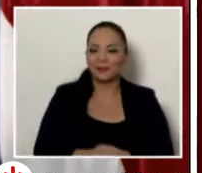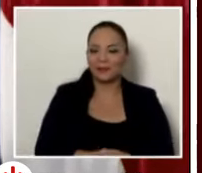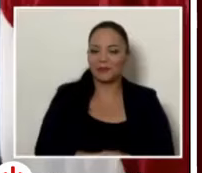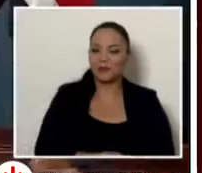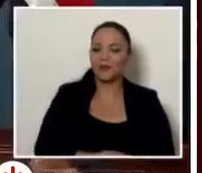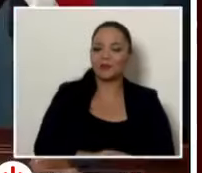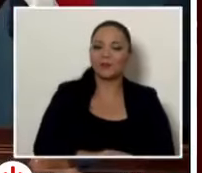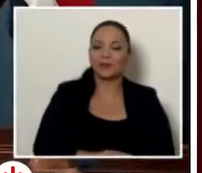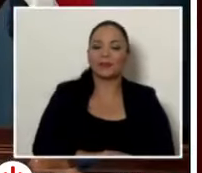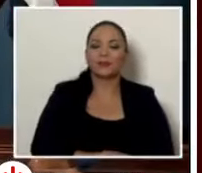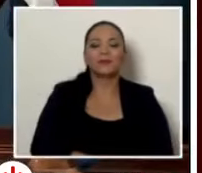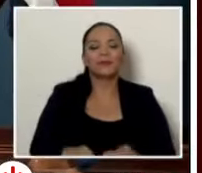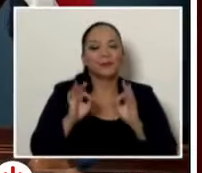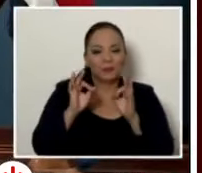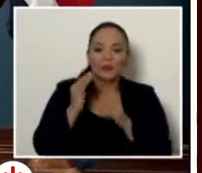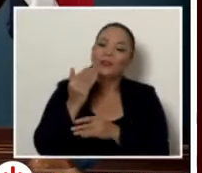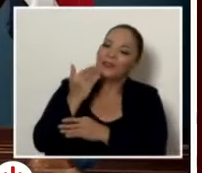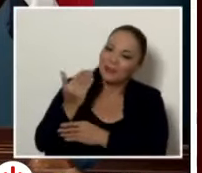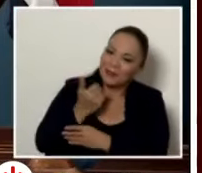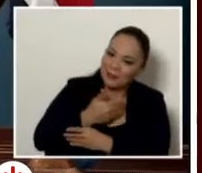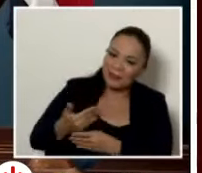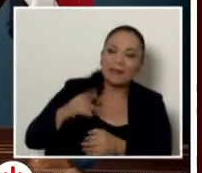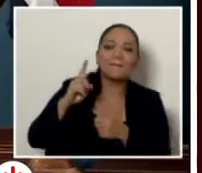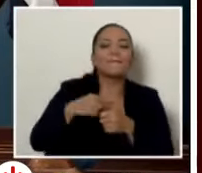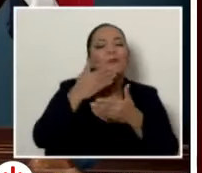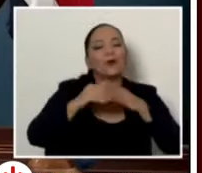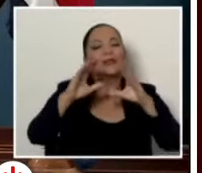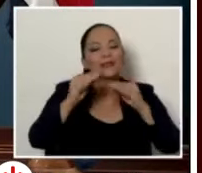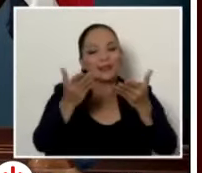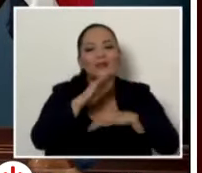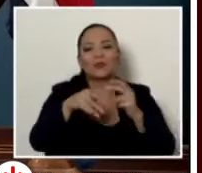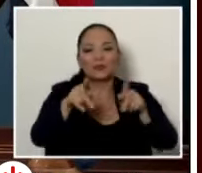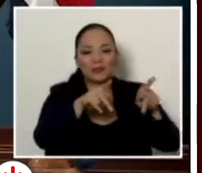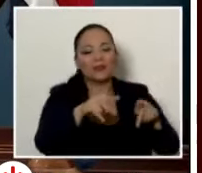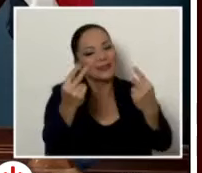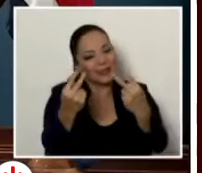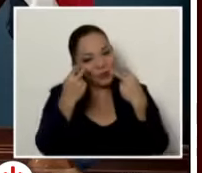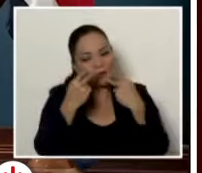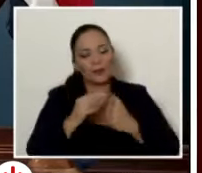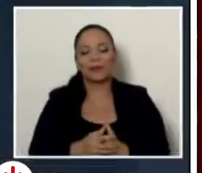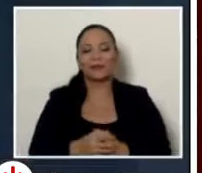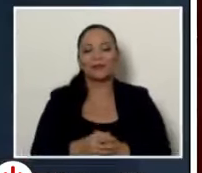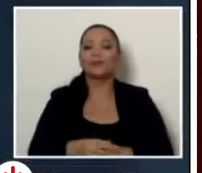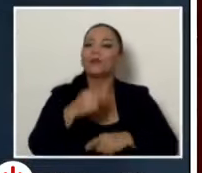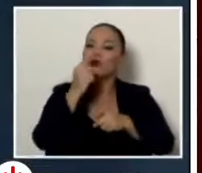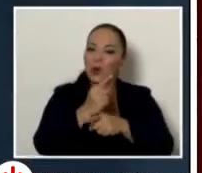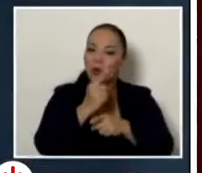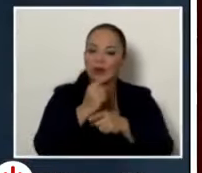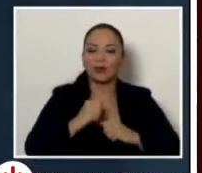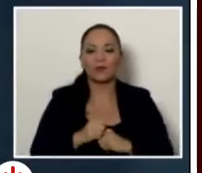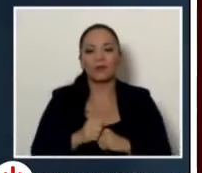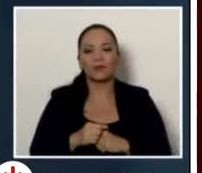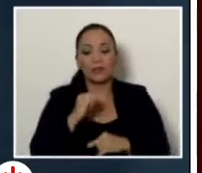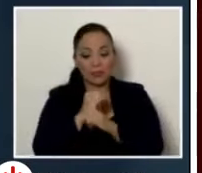Gracias, presidente. Bueno, primero que todo, muy buenas tardes a todas las personas que nos ven. En efecto, el equipo en el ICE